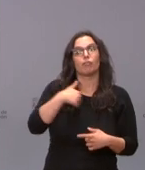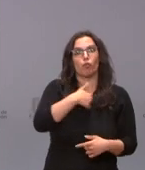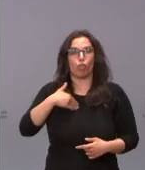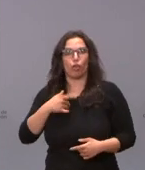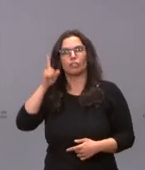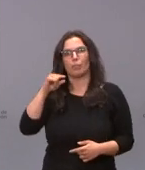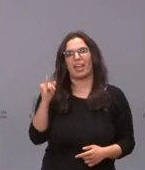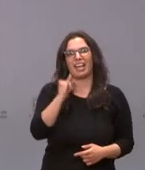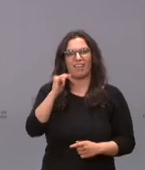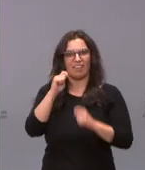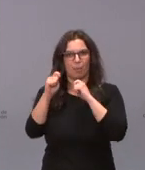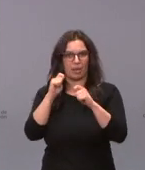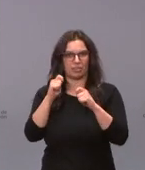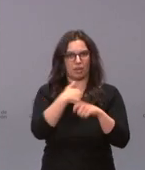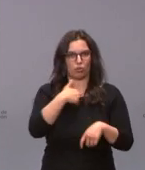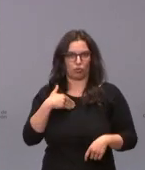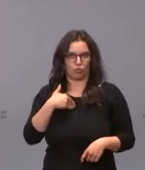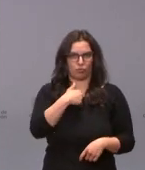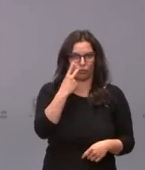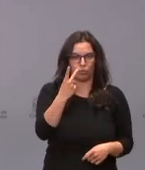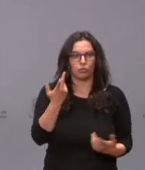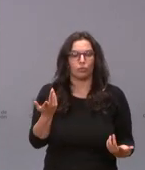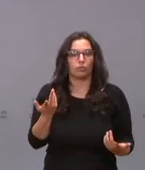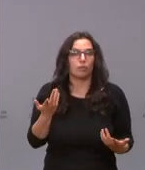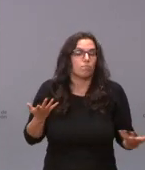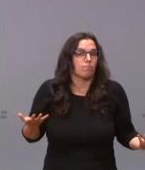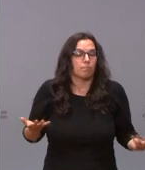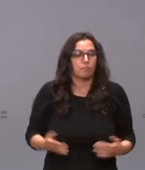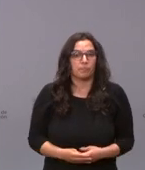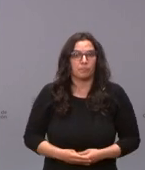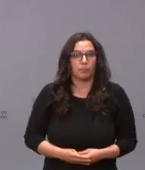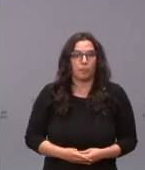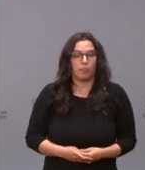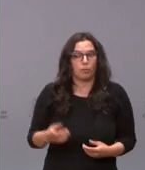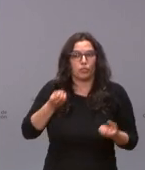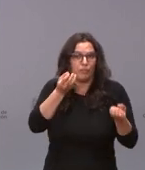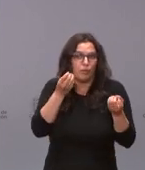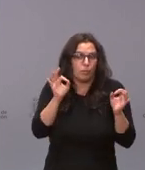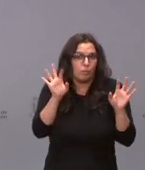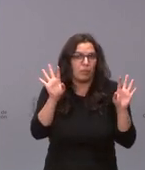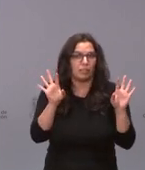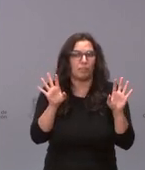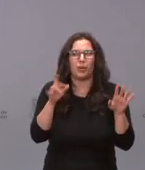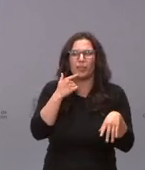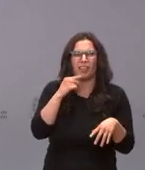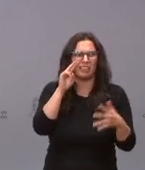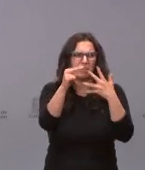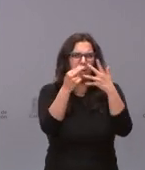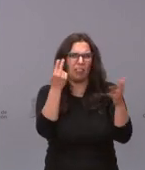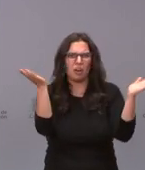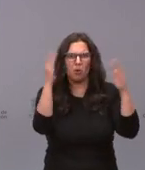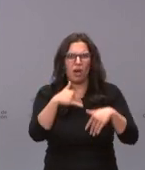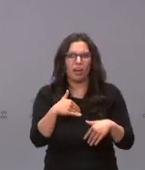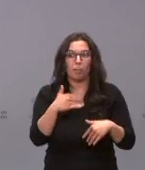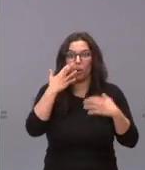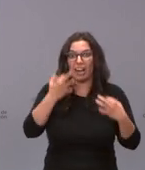ese tipo de contratos y y esto es sobre lo que sobre lo que informan pero decir que hay poca transparencia en un sitio que están en